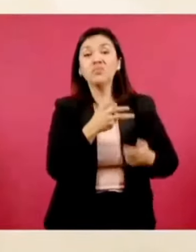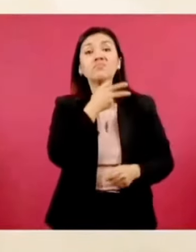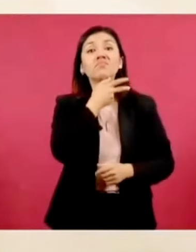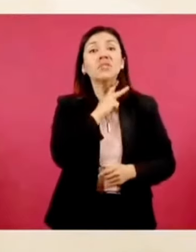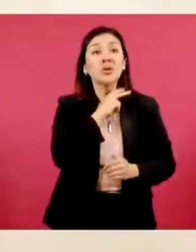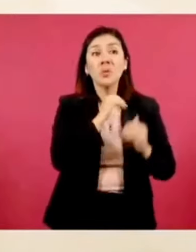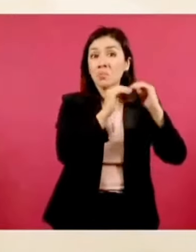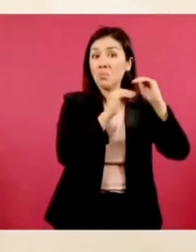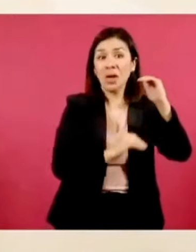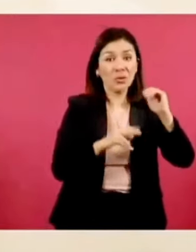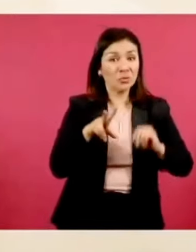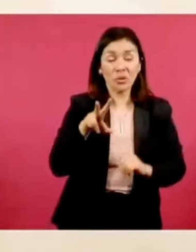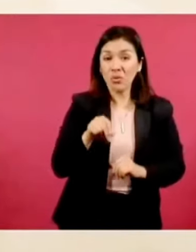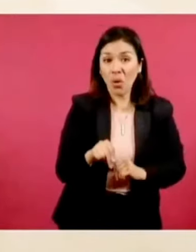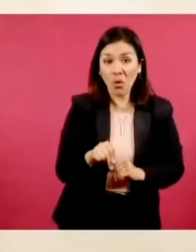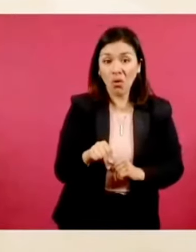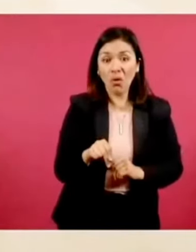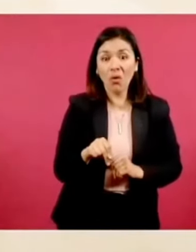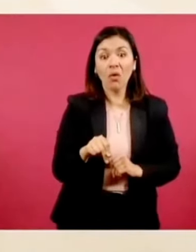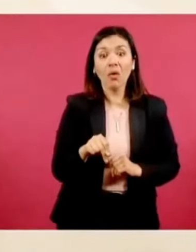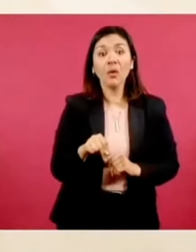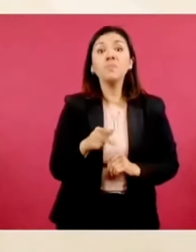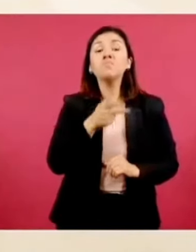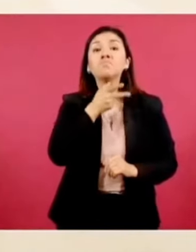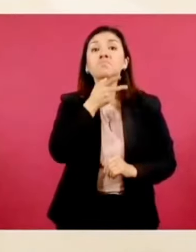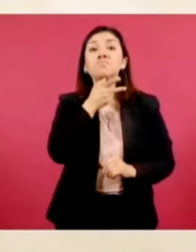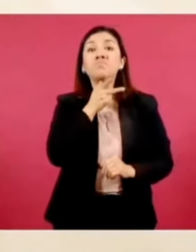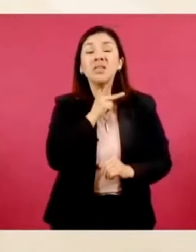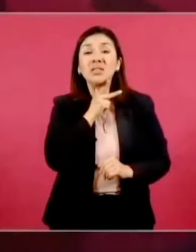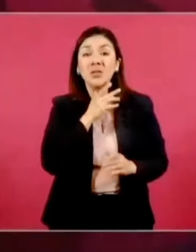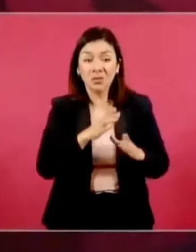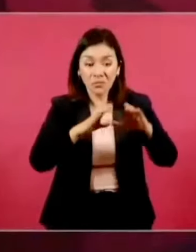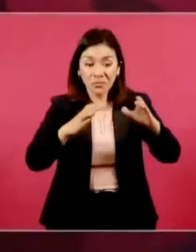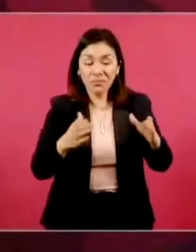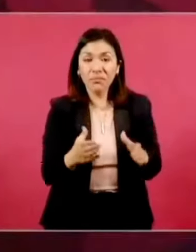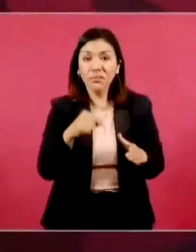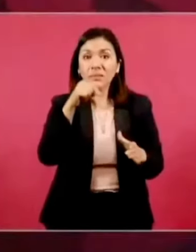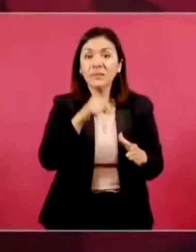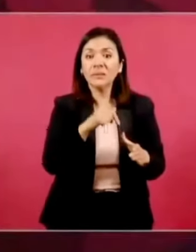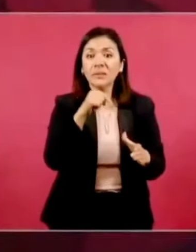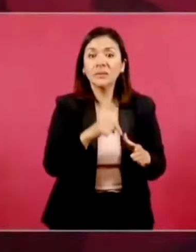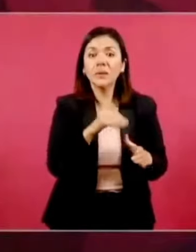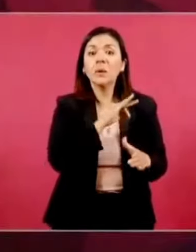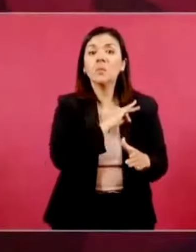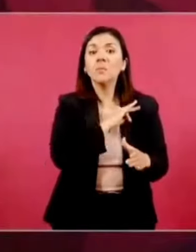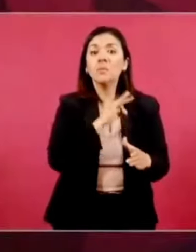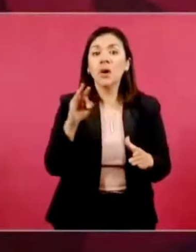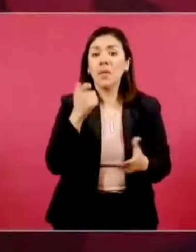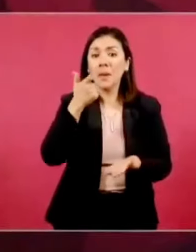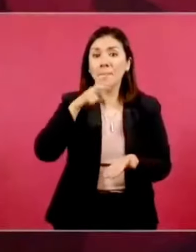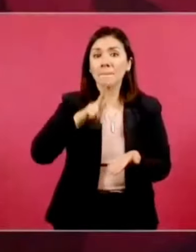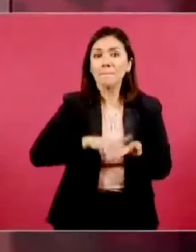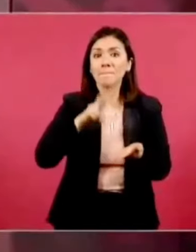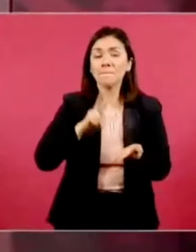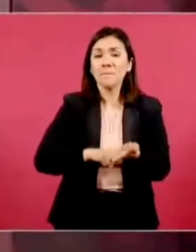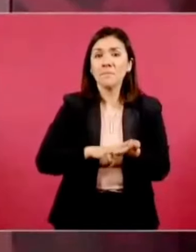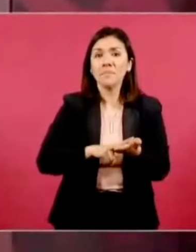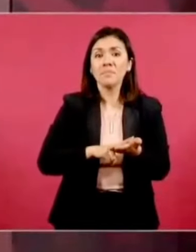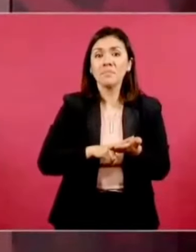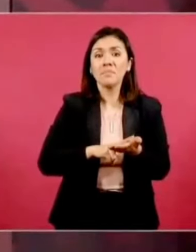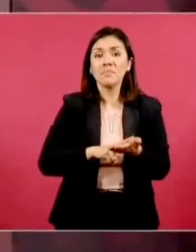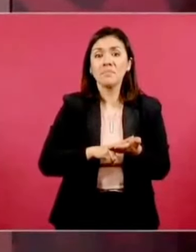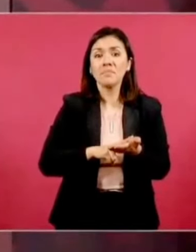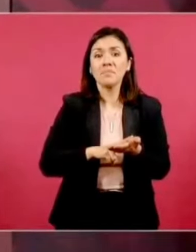petróleo, el petróleo va a costar cero,